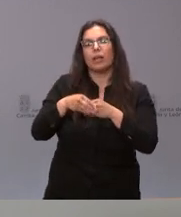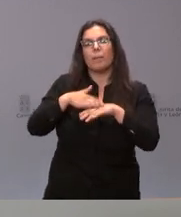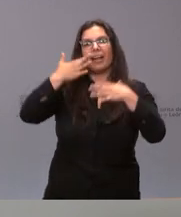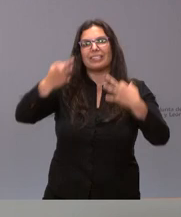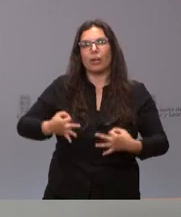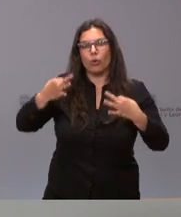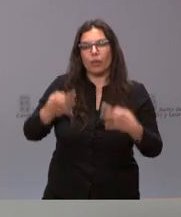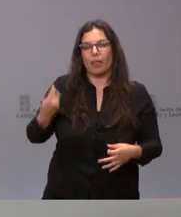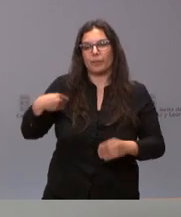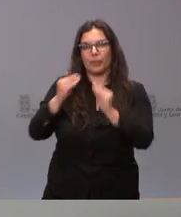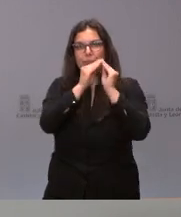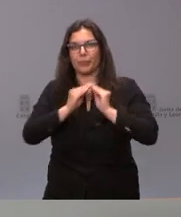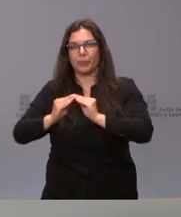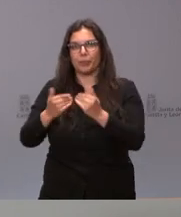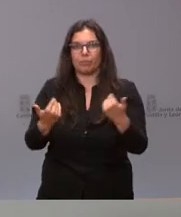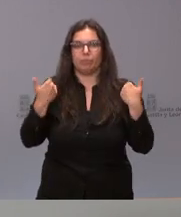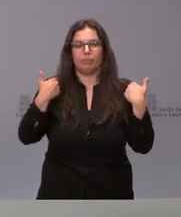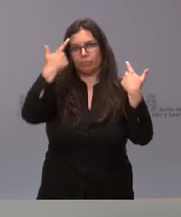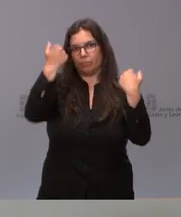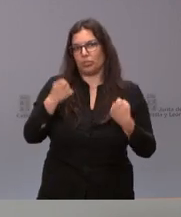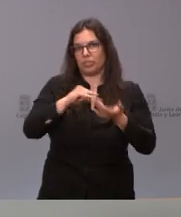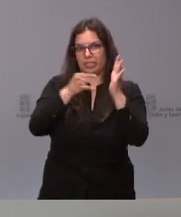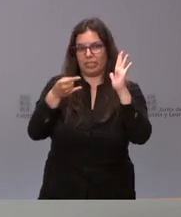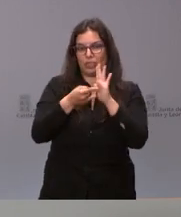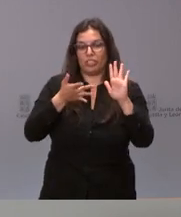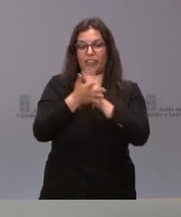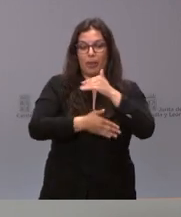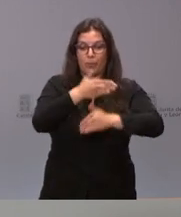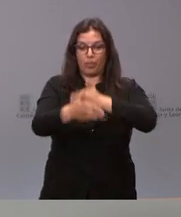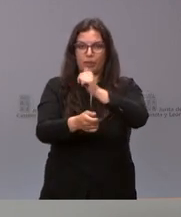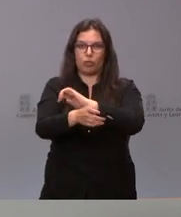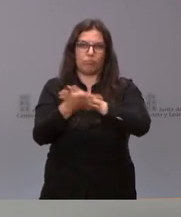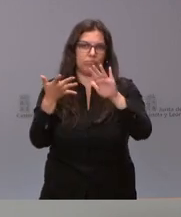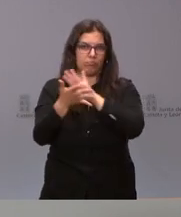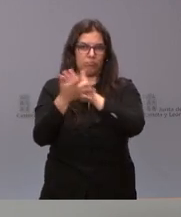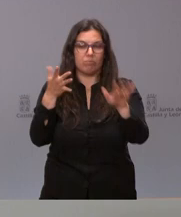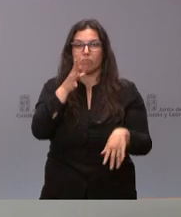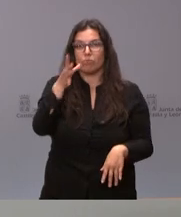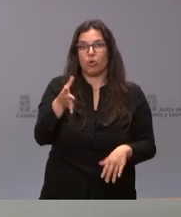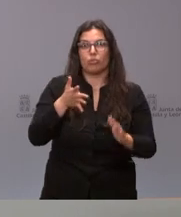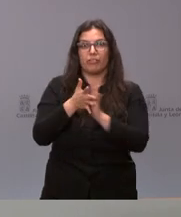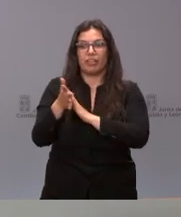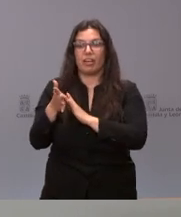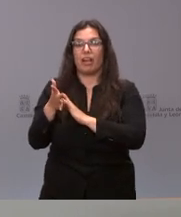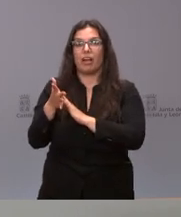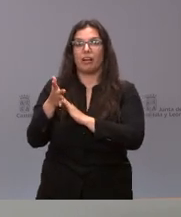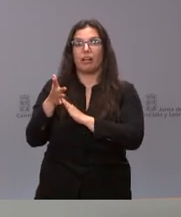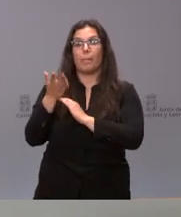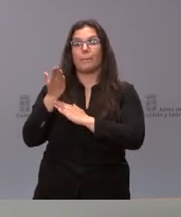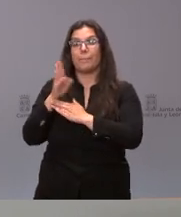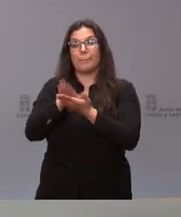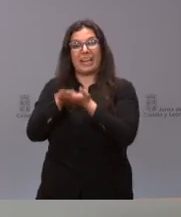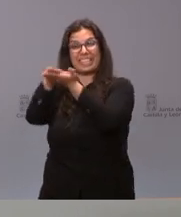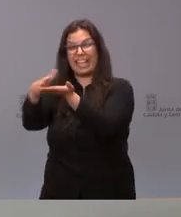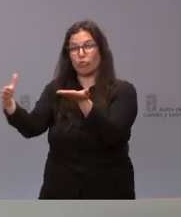elaborado por técnico competente. Esto agiliza el procedimiento porque es incluso previo al hecho de presentar toda